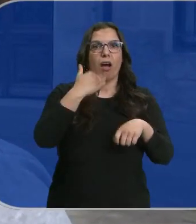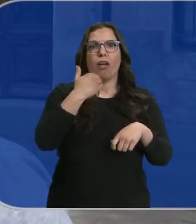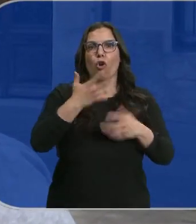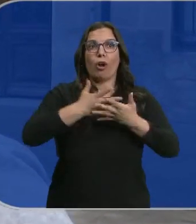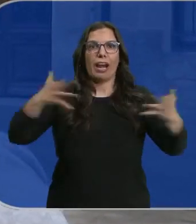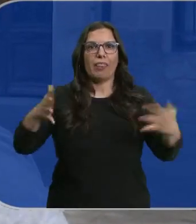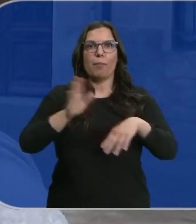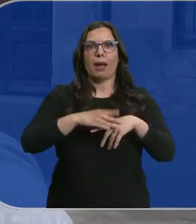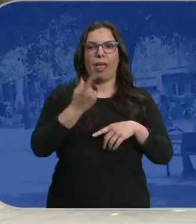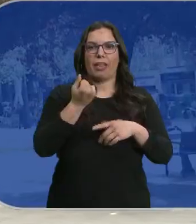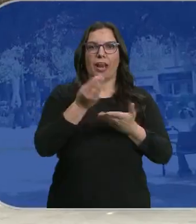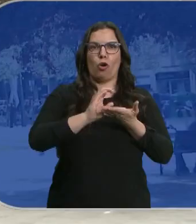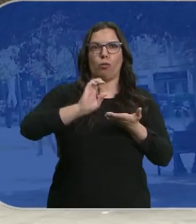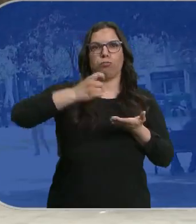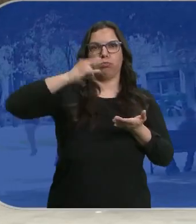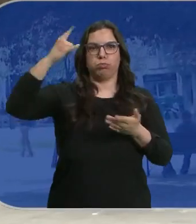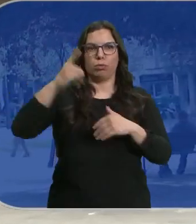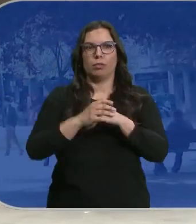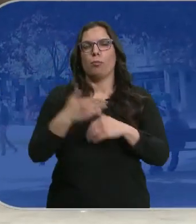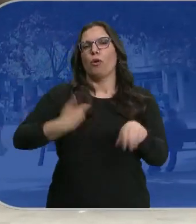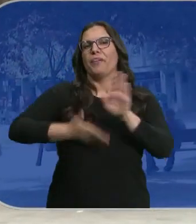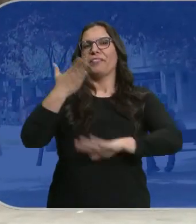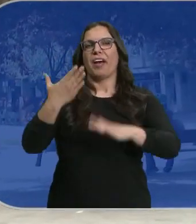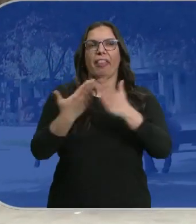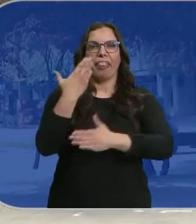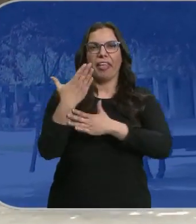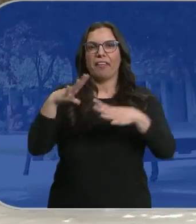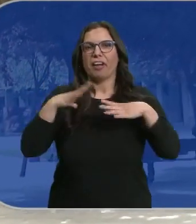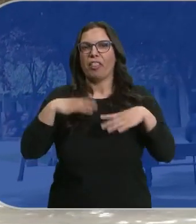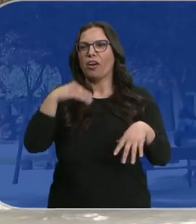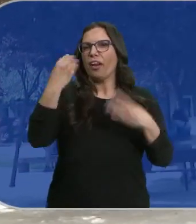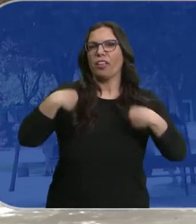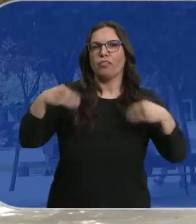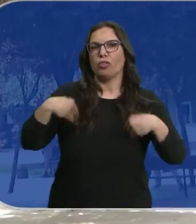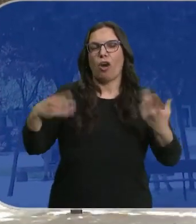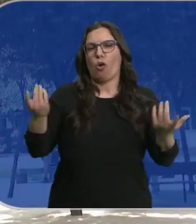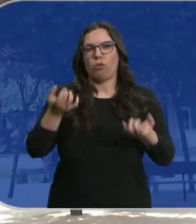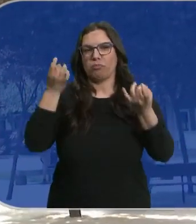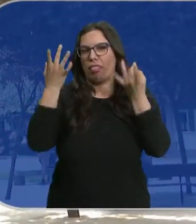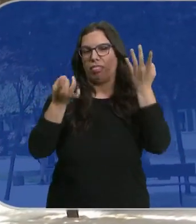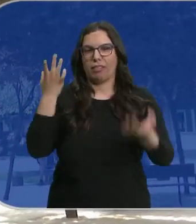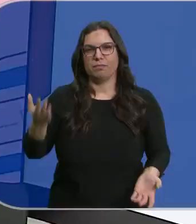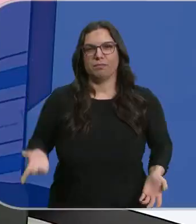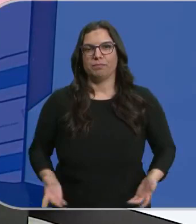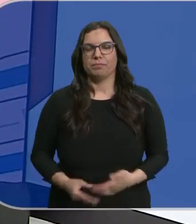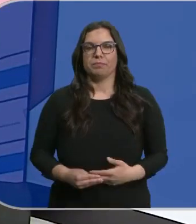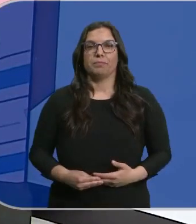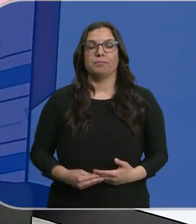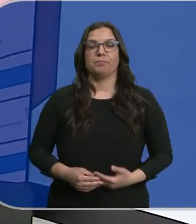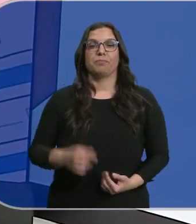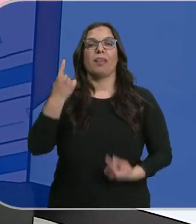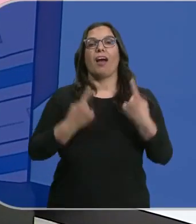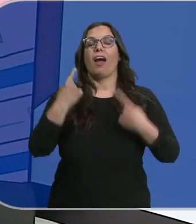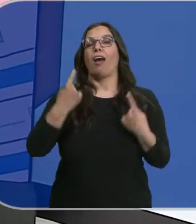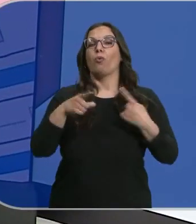para poder multiplicarlo. Pues nada, te vas unos días por ahí, lo disfrutas, lo gastas en cualquier otra cosa. Son